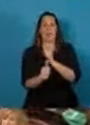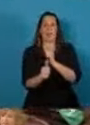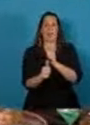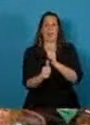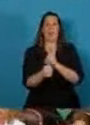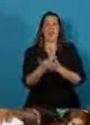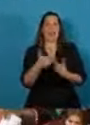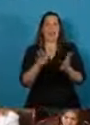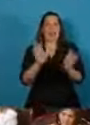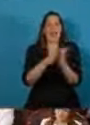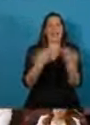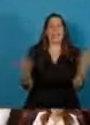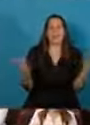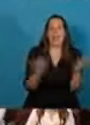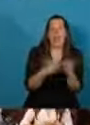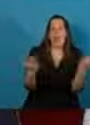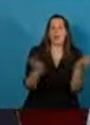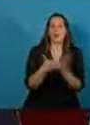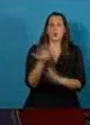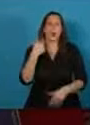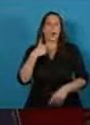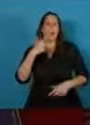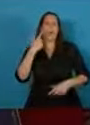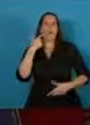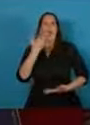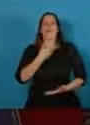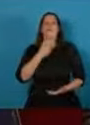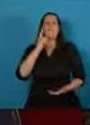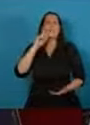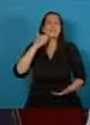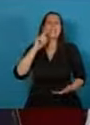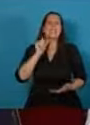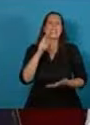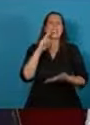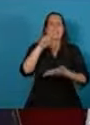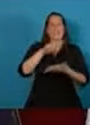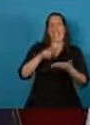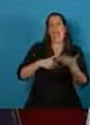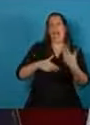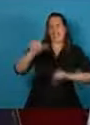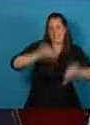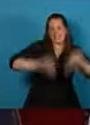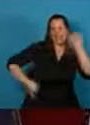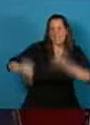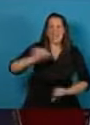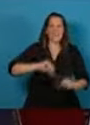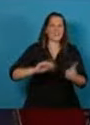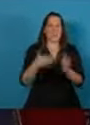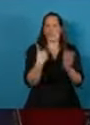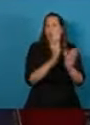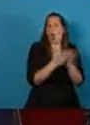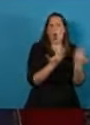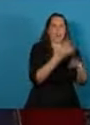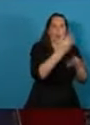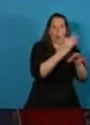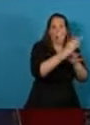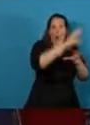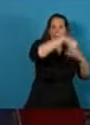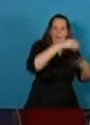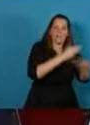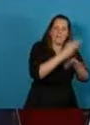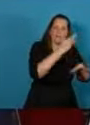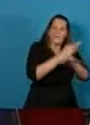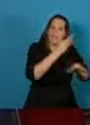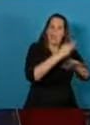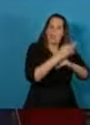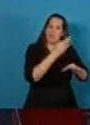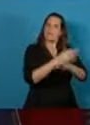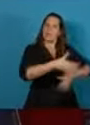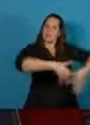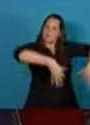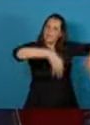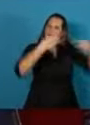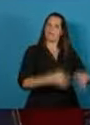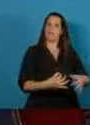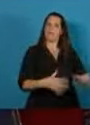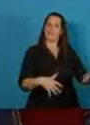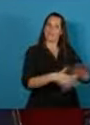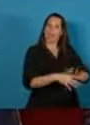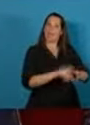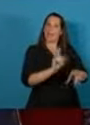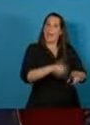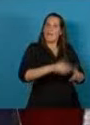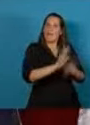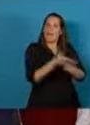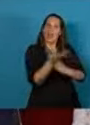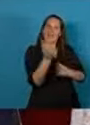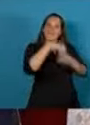la literatura la física y las ciencias de nuestras currículas escolares puedan ser enseñadas de modo más eficaz y creativo